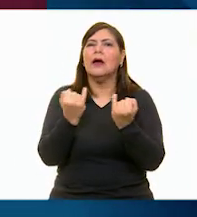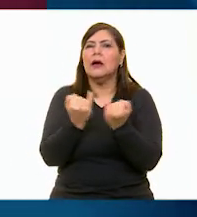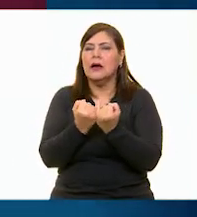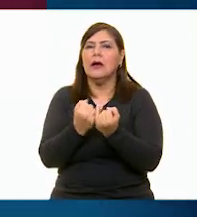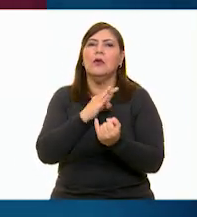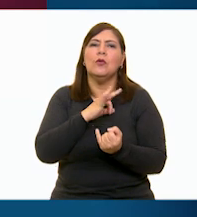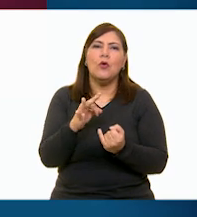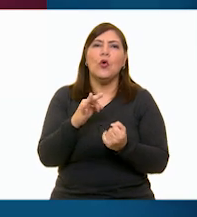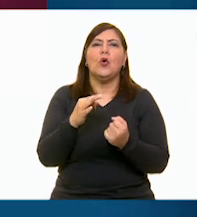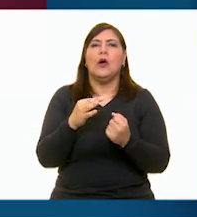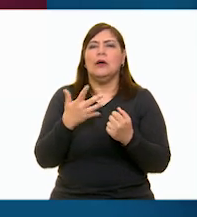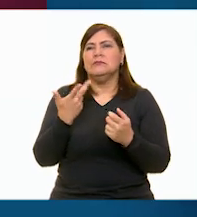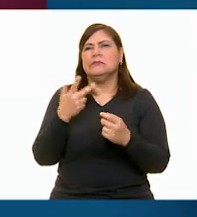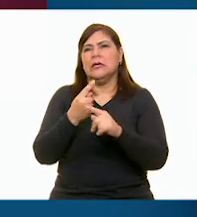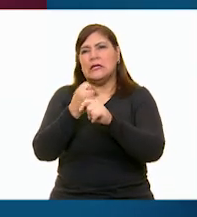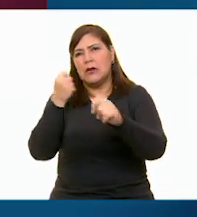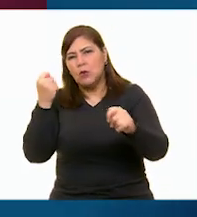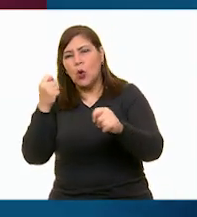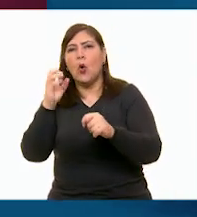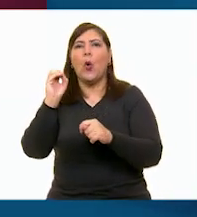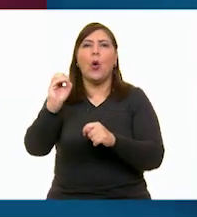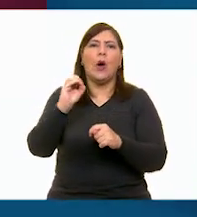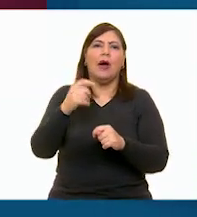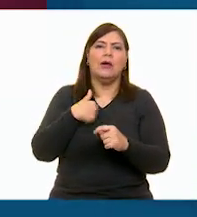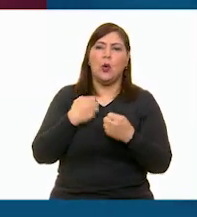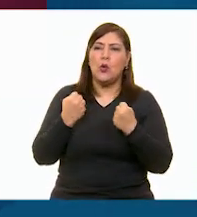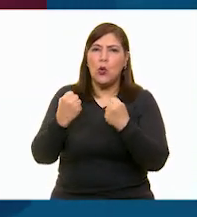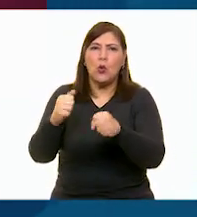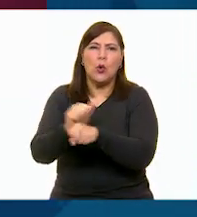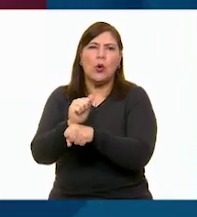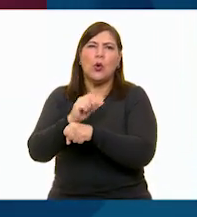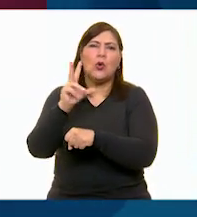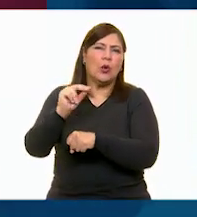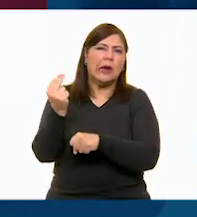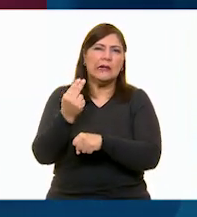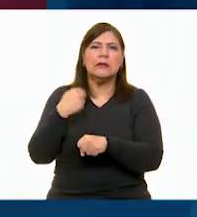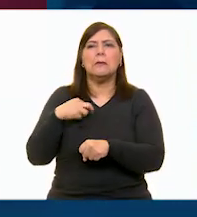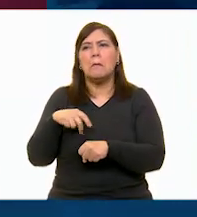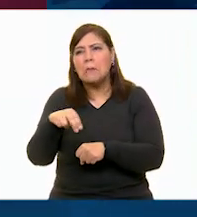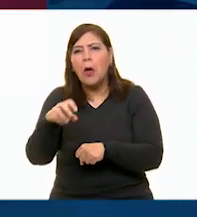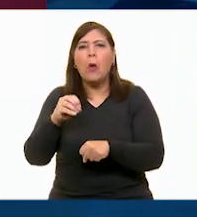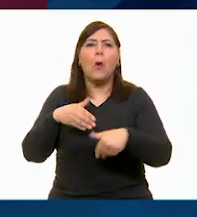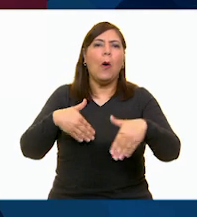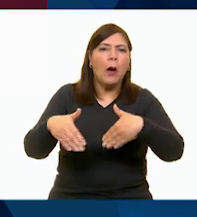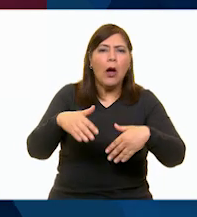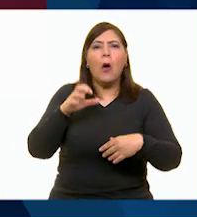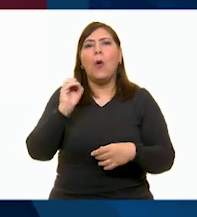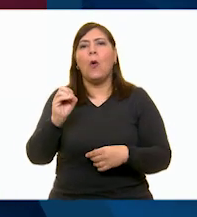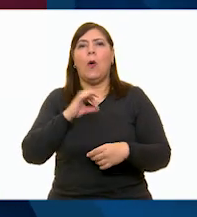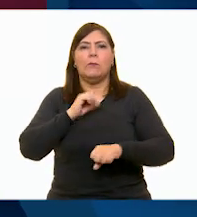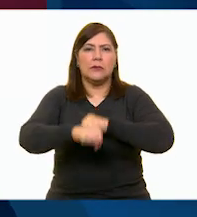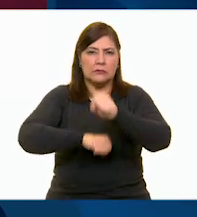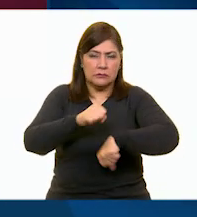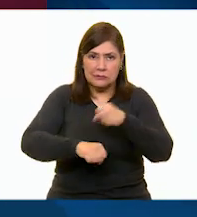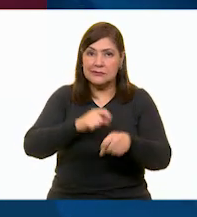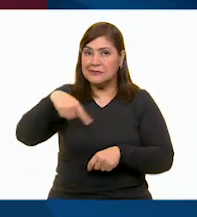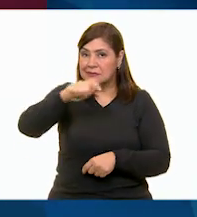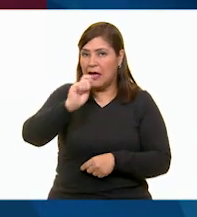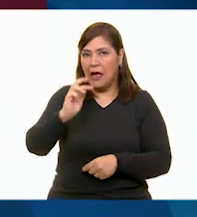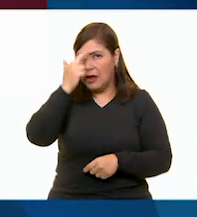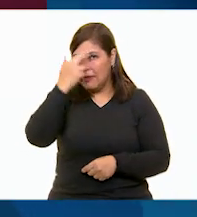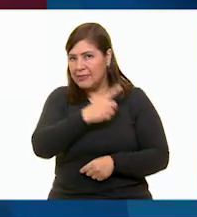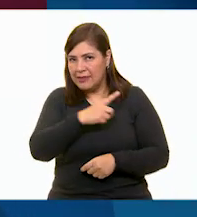transporte público o si te queda más cerca utilizar tu bicicleta recuerden que la mejor forma de ayudar es tomando